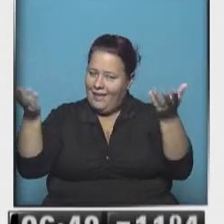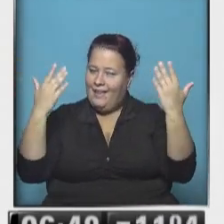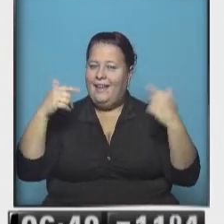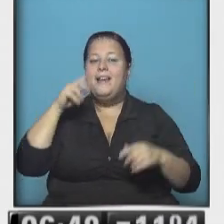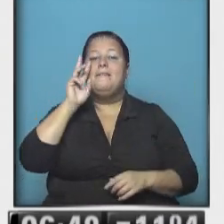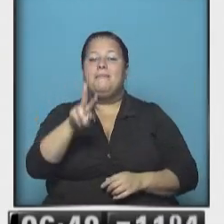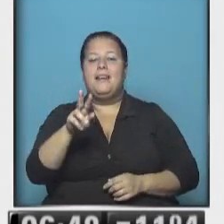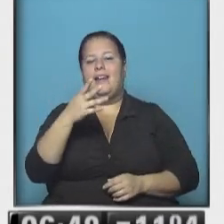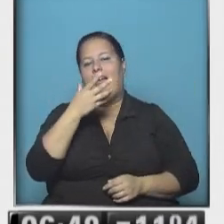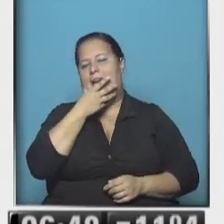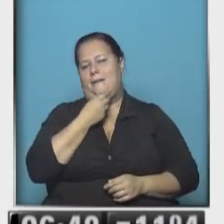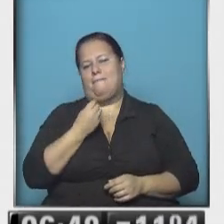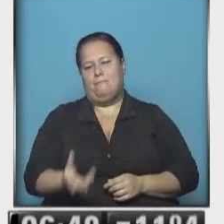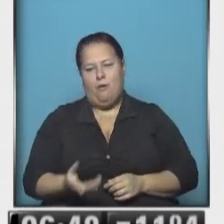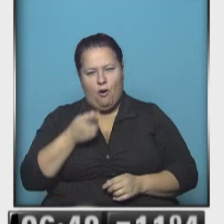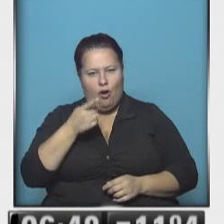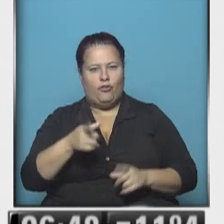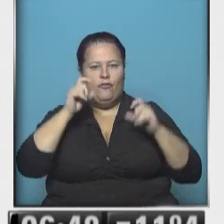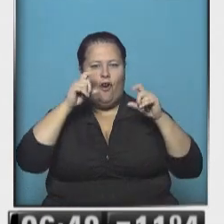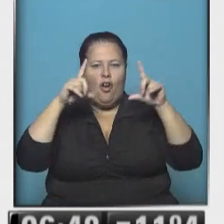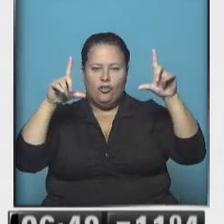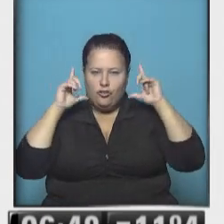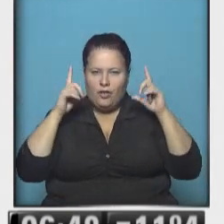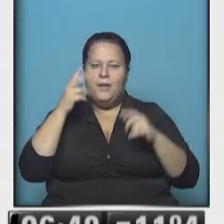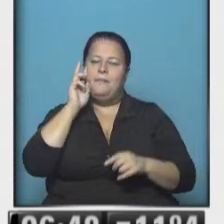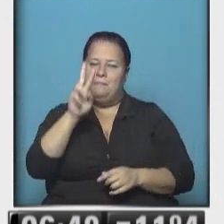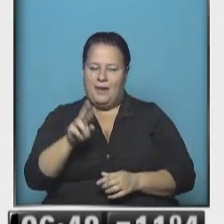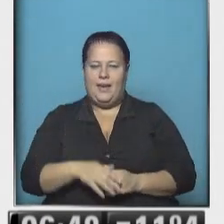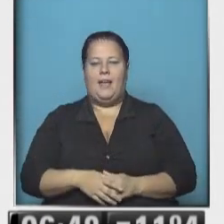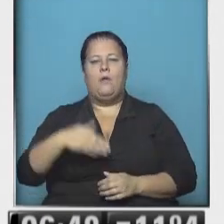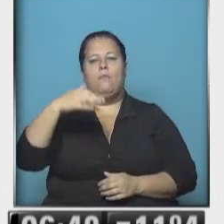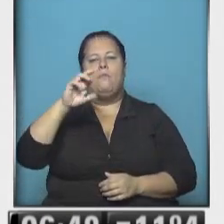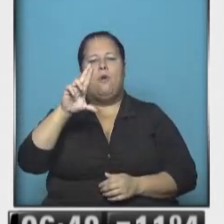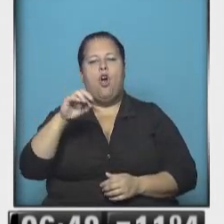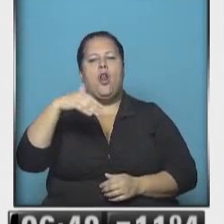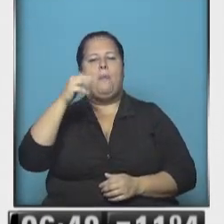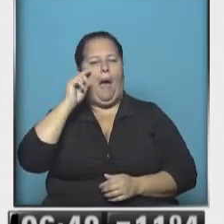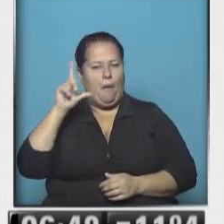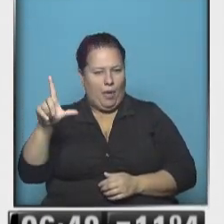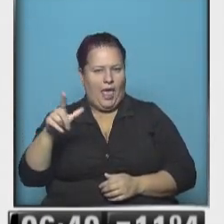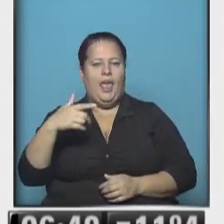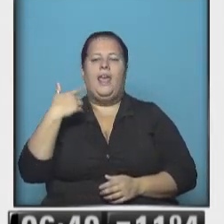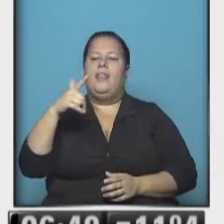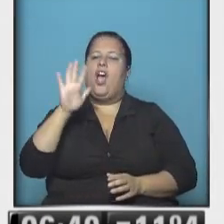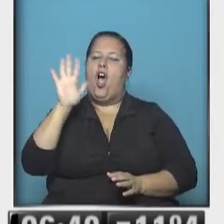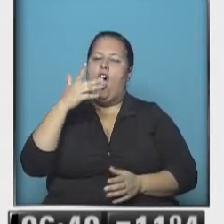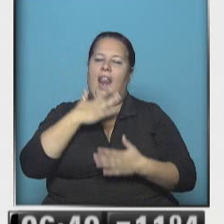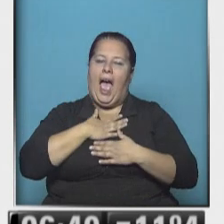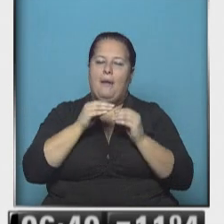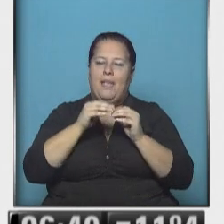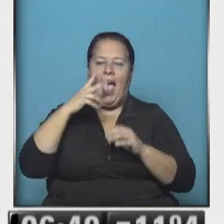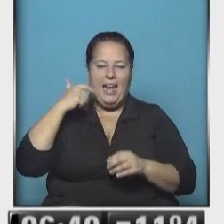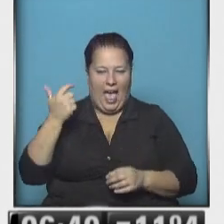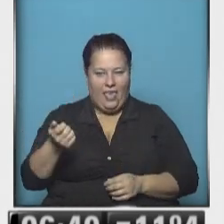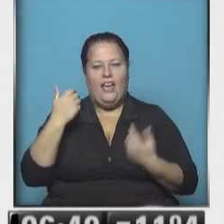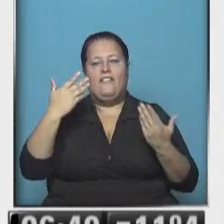Mirá ella qué bella es en su foto de perfil, la podemos apreciar. Es la Moro Mabel, nos escribe y dice, hola querida amiga